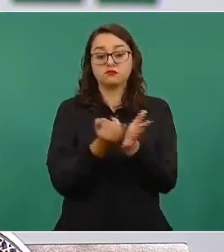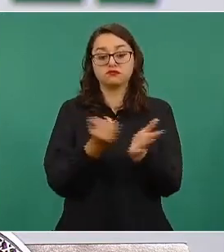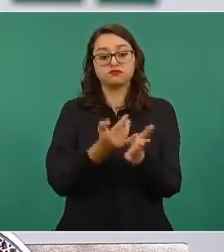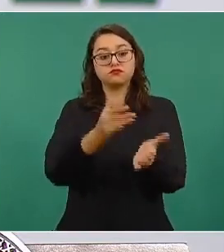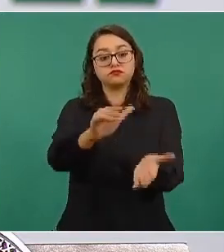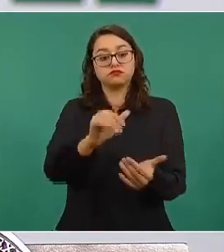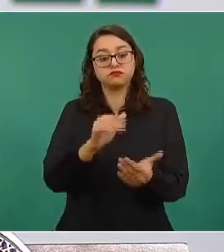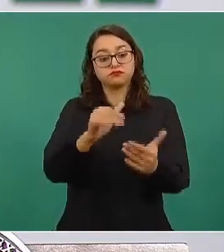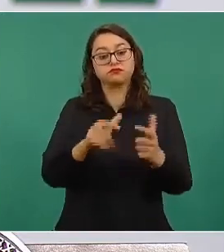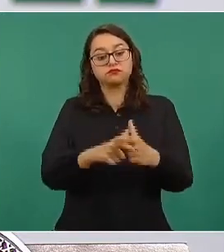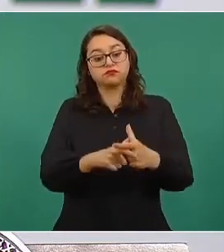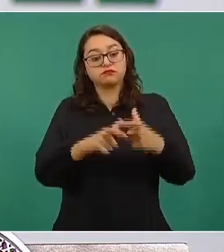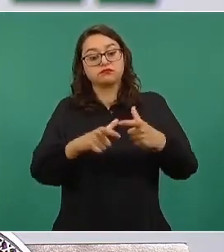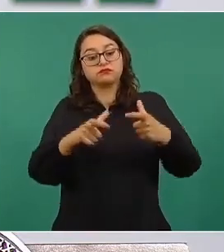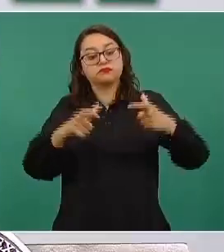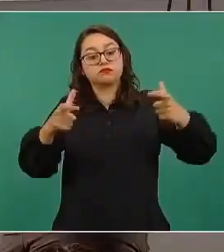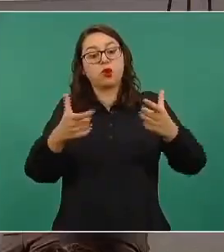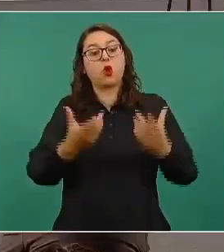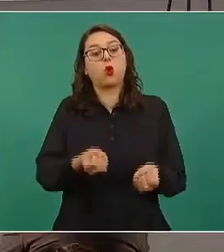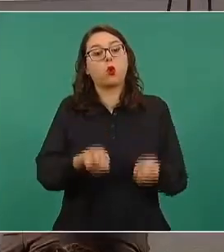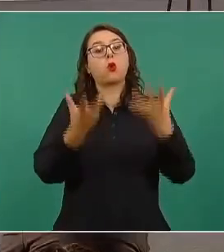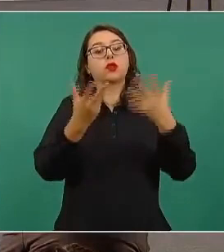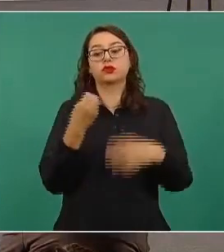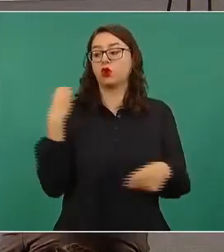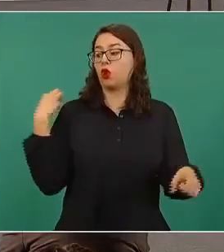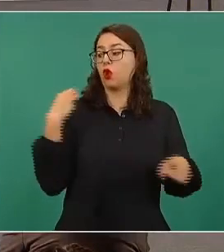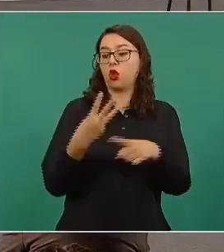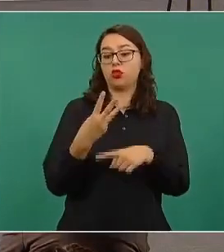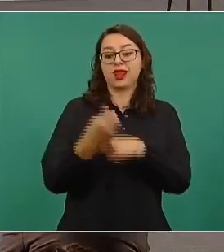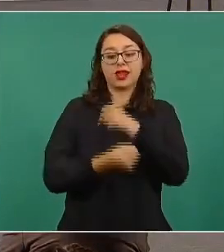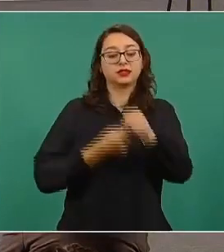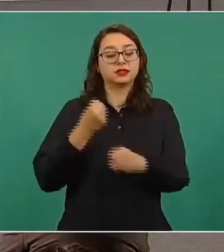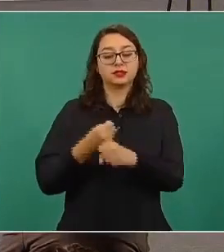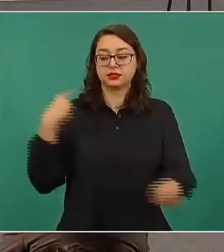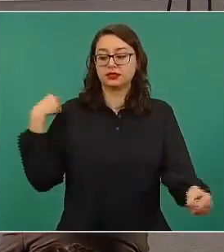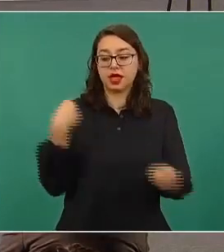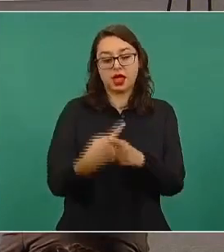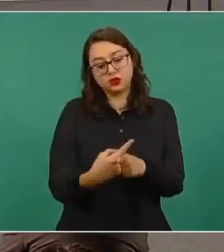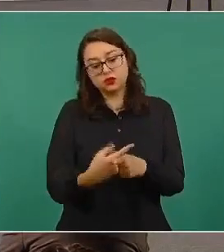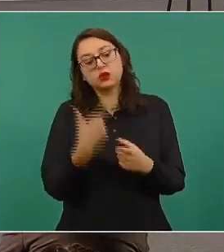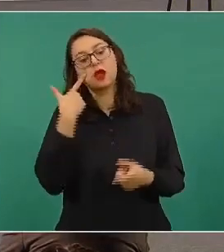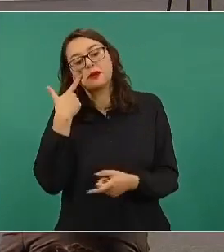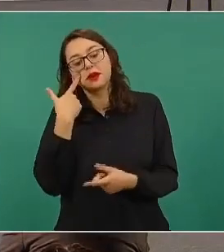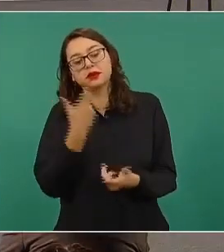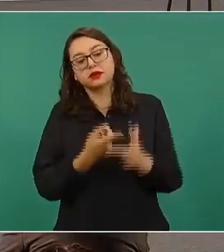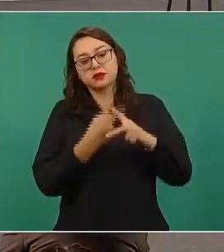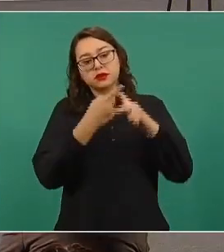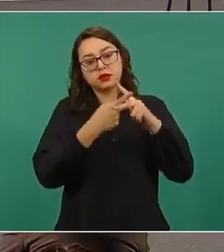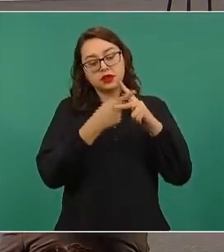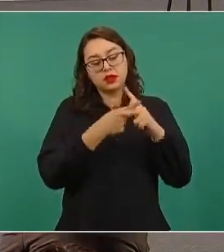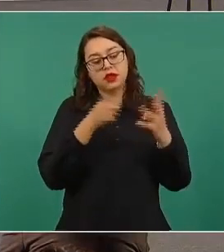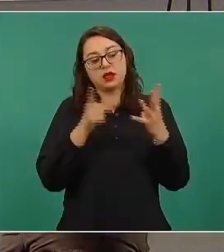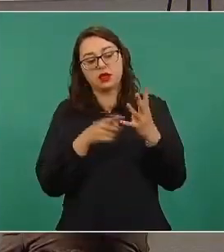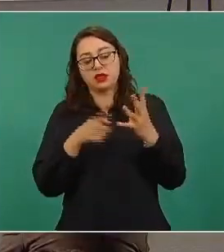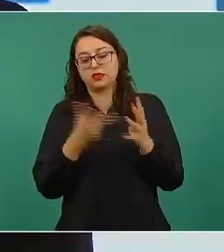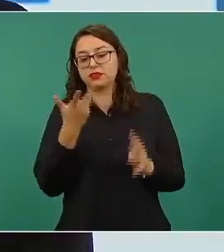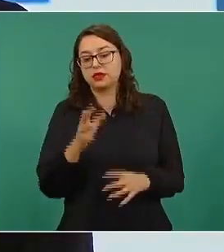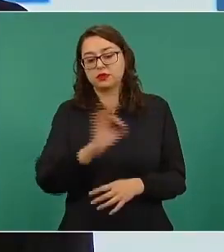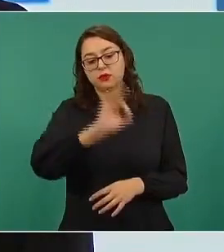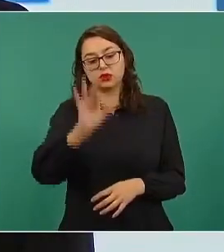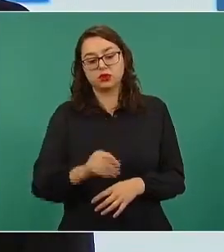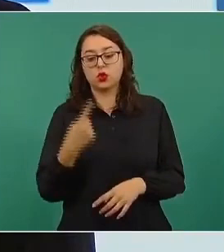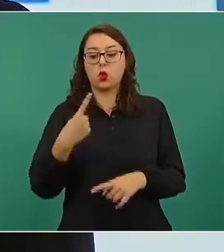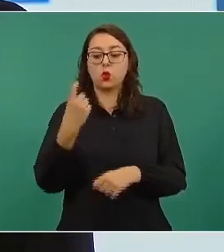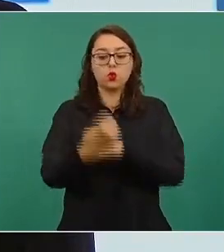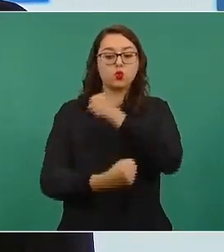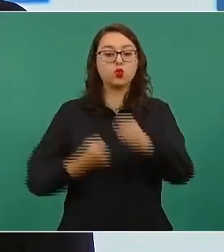recaudación de los últimos tres años del Estado y el 10 por ciento está vinculado a la tasa de crecimiento anual de